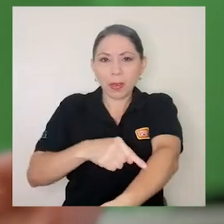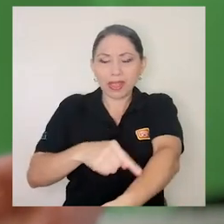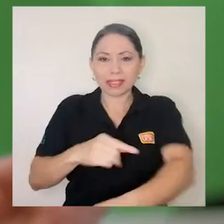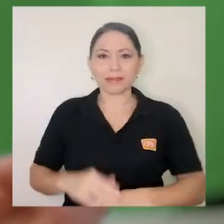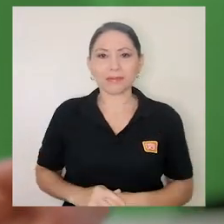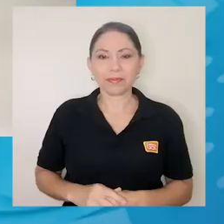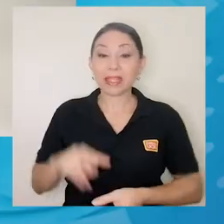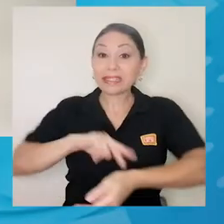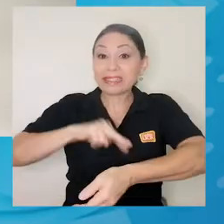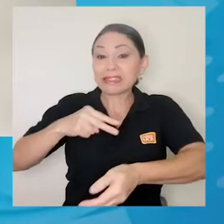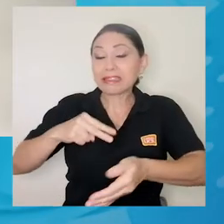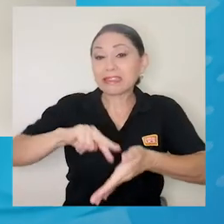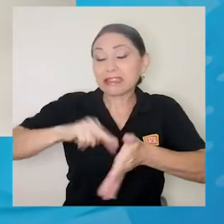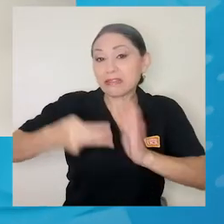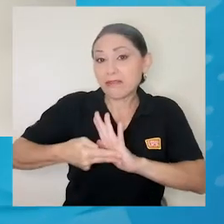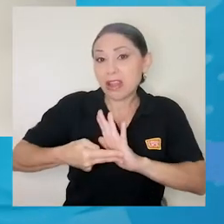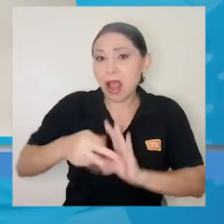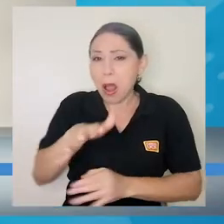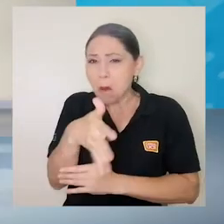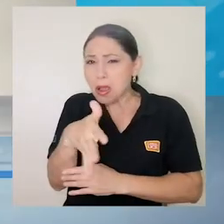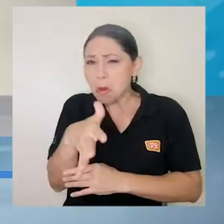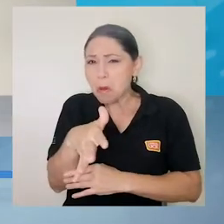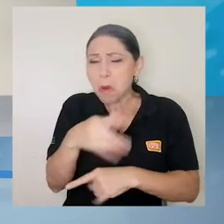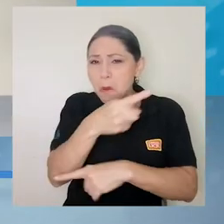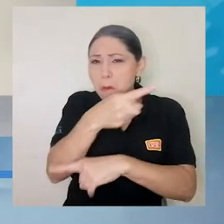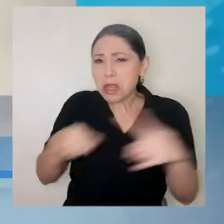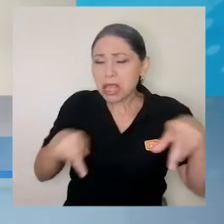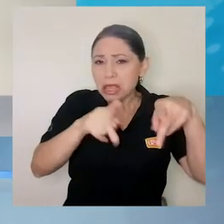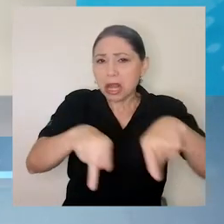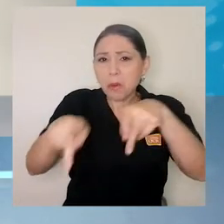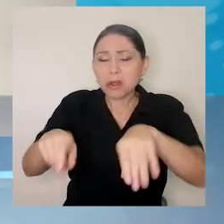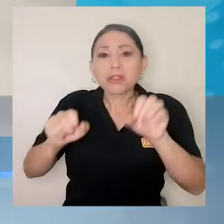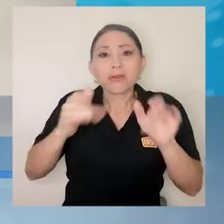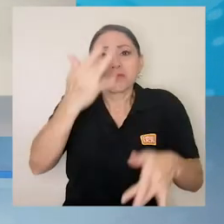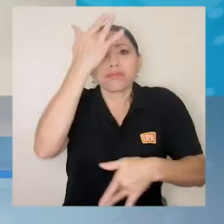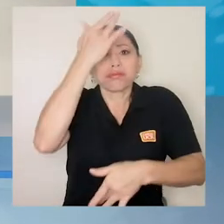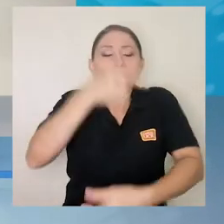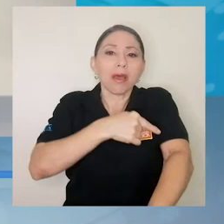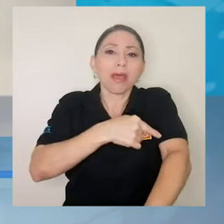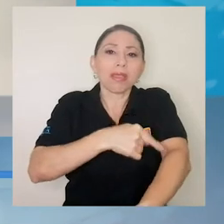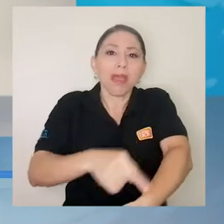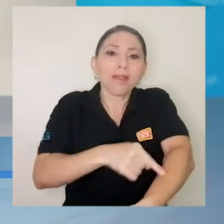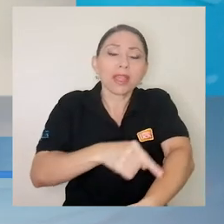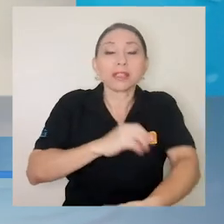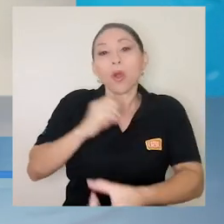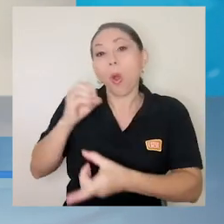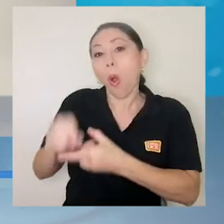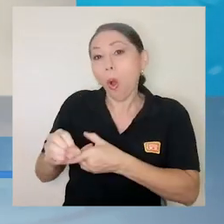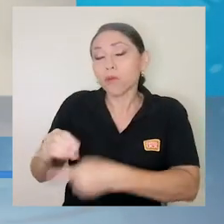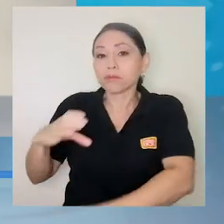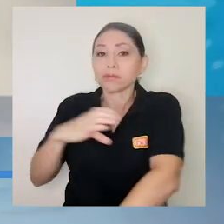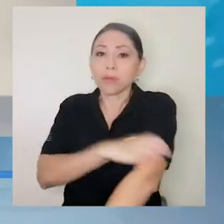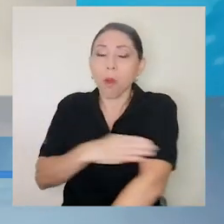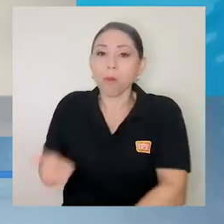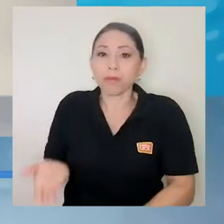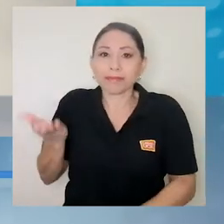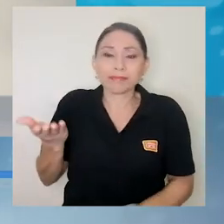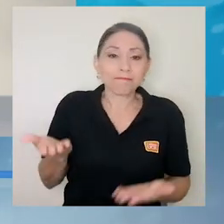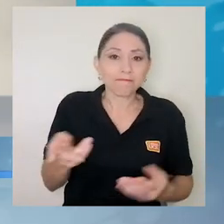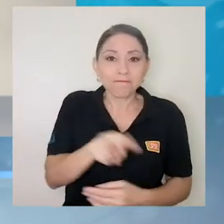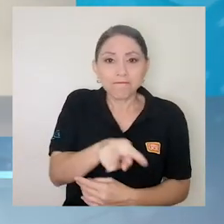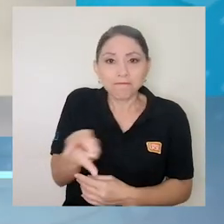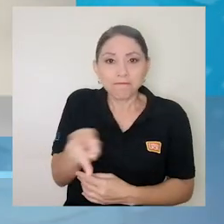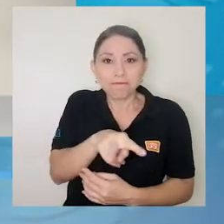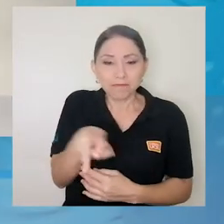que más o menos la mitad de la población puede tener o diabetes o hipertensión y como decíamos que tiende